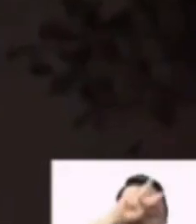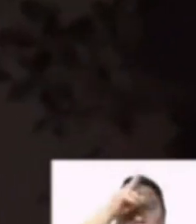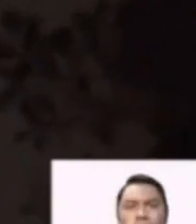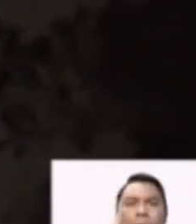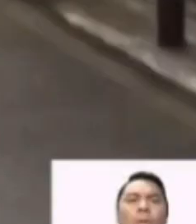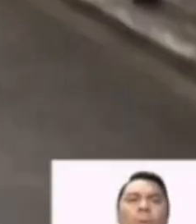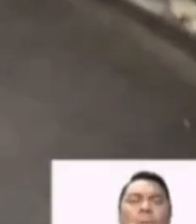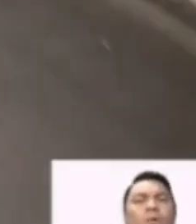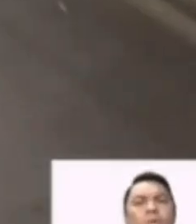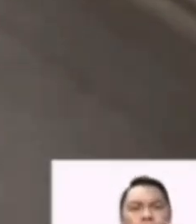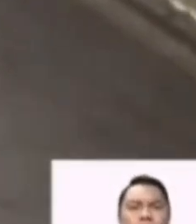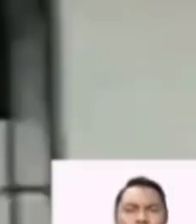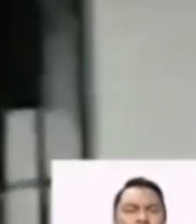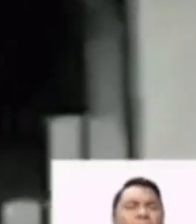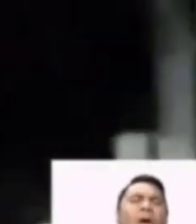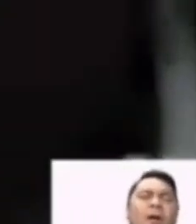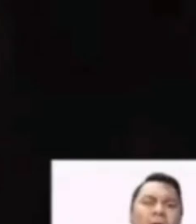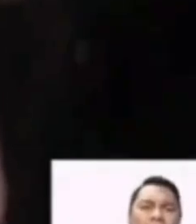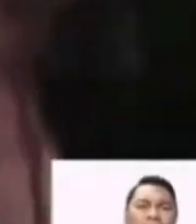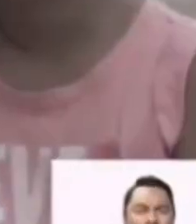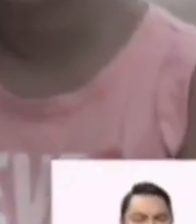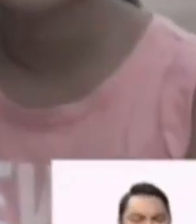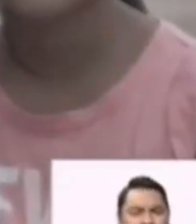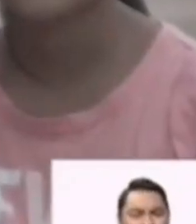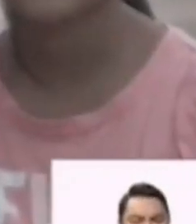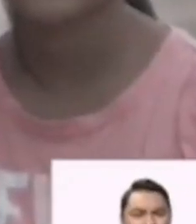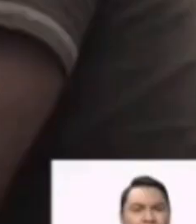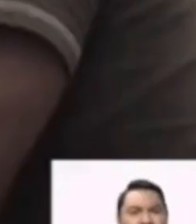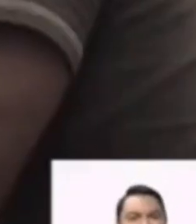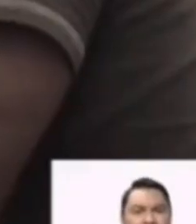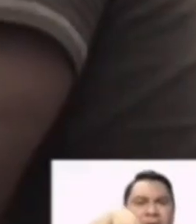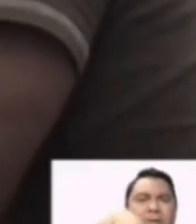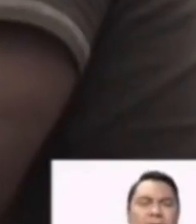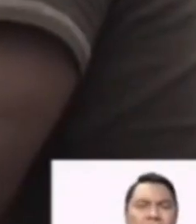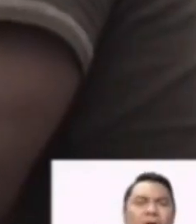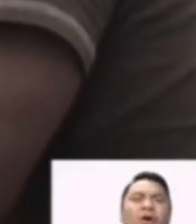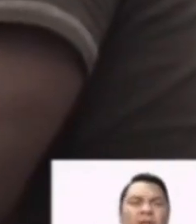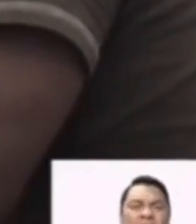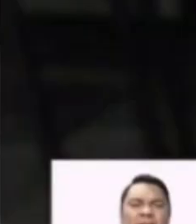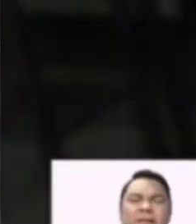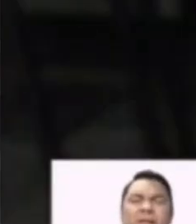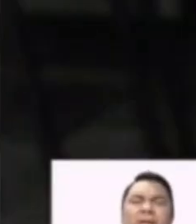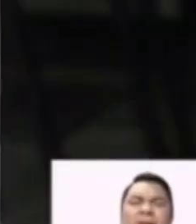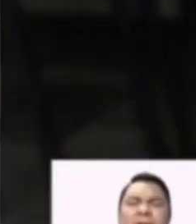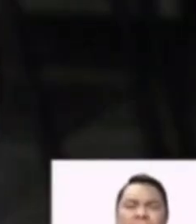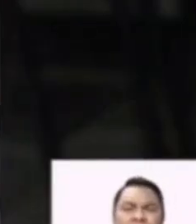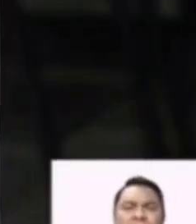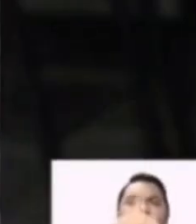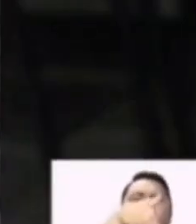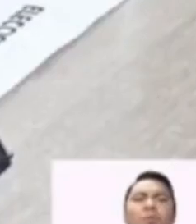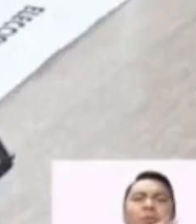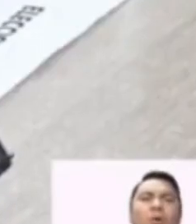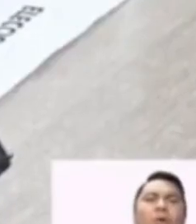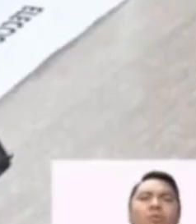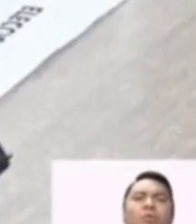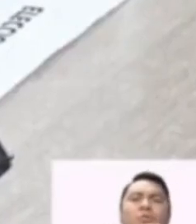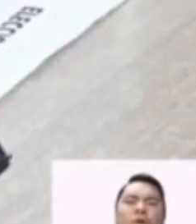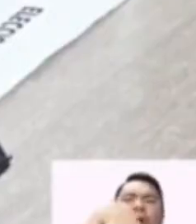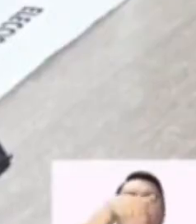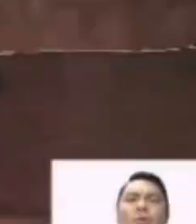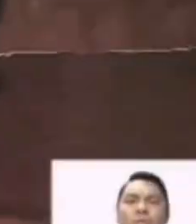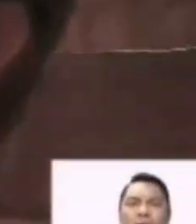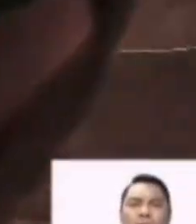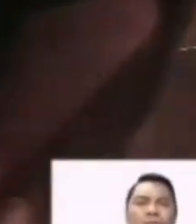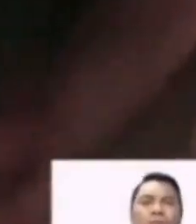que las peruanas y peruanos una y otra vez nos levantamos. Para así hacer sentir el deseo y la voluntad de un